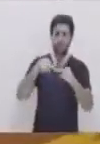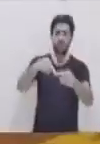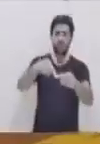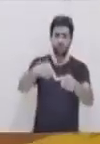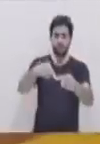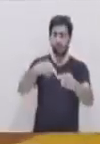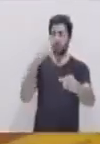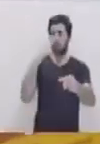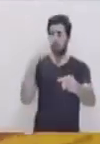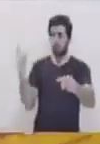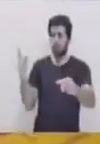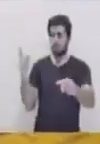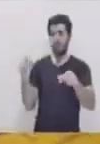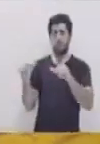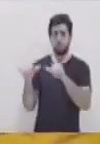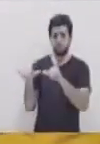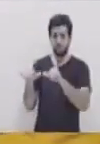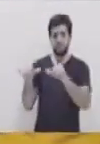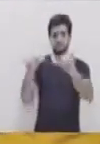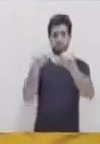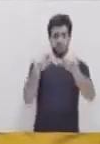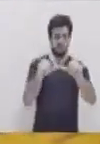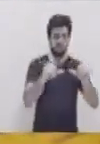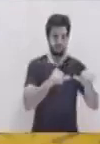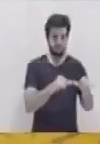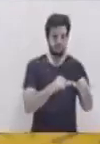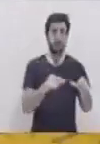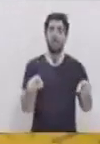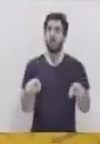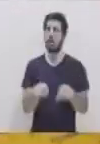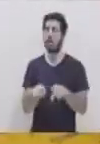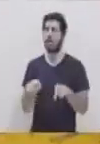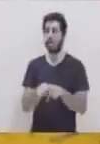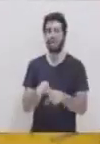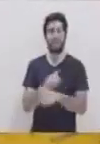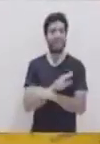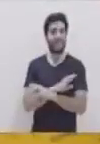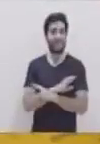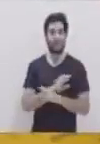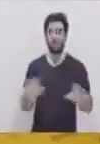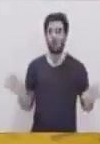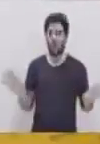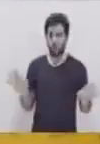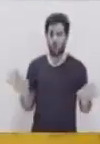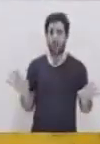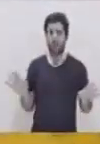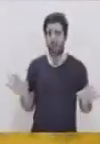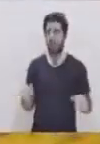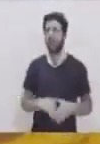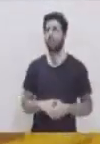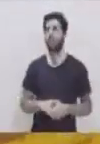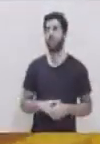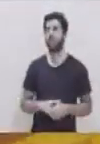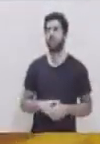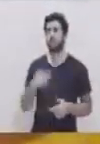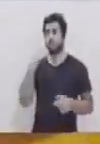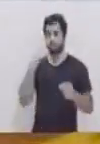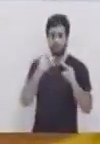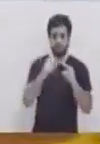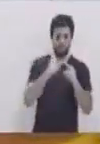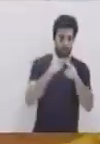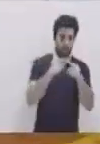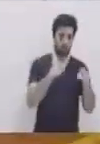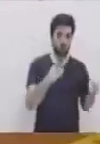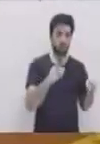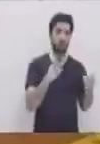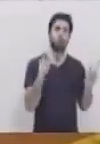medida es la misma en cualquier punto. Lo único que un pedazo, un segmento de nuestro hilo es más largo